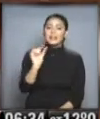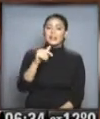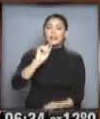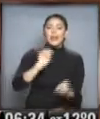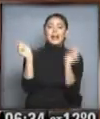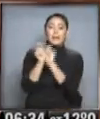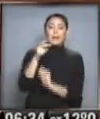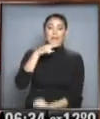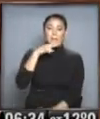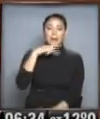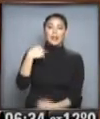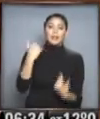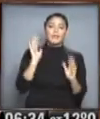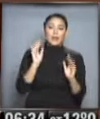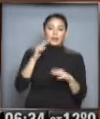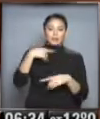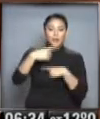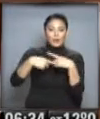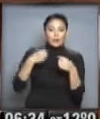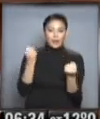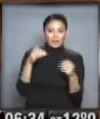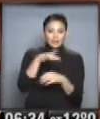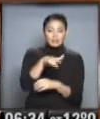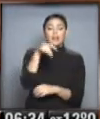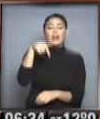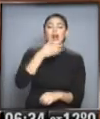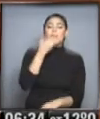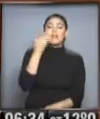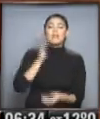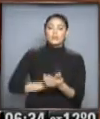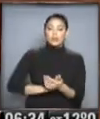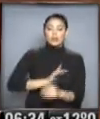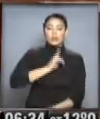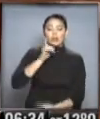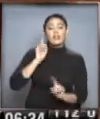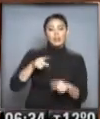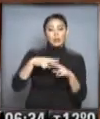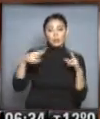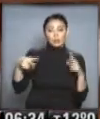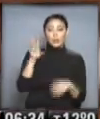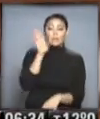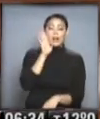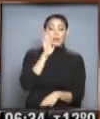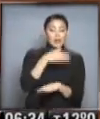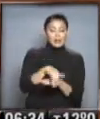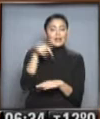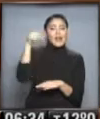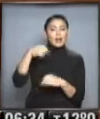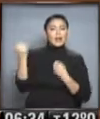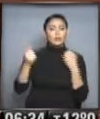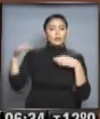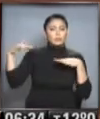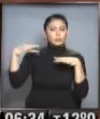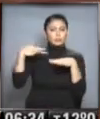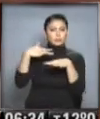verde y va a comenzar a avanzar. Luego, decíamos también, hablamos del norte y tenemos que hablar de la autopista Panamericana, que ya tiene denso caudal de